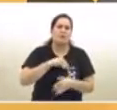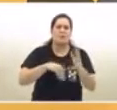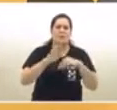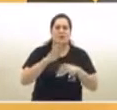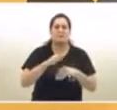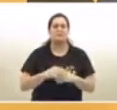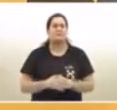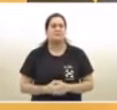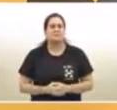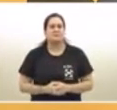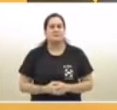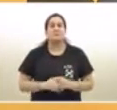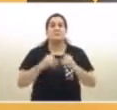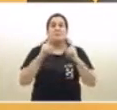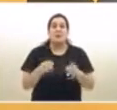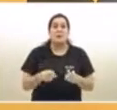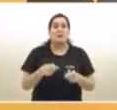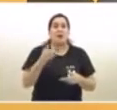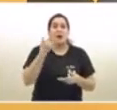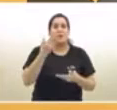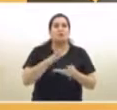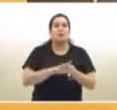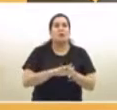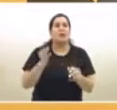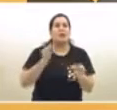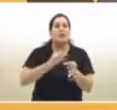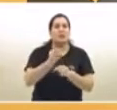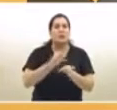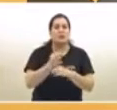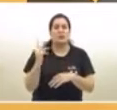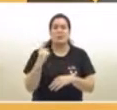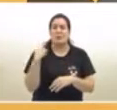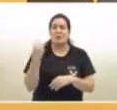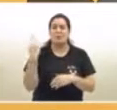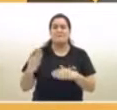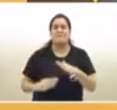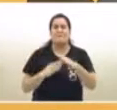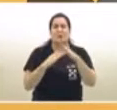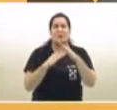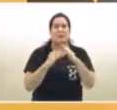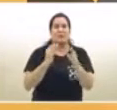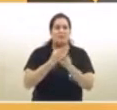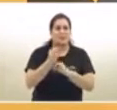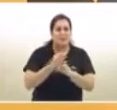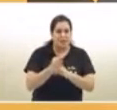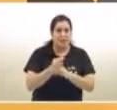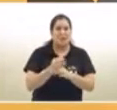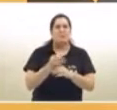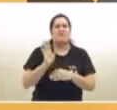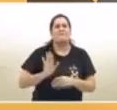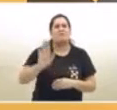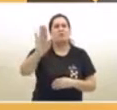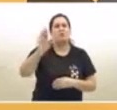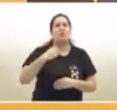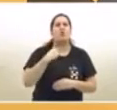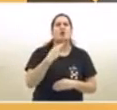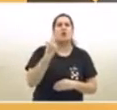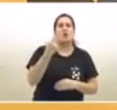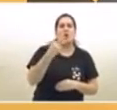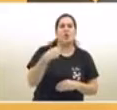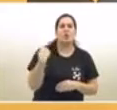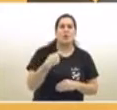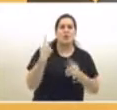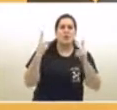Y quiero referirme a la educación, que es un tema para nosotros fundamental, tema trascendente para el futuro de nuestros hijos, de nuestra sociedad.